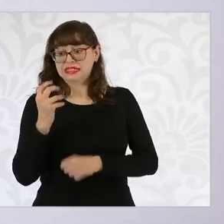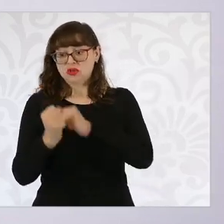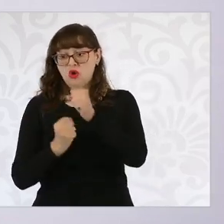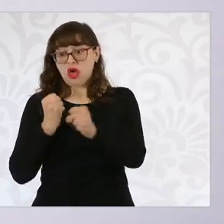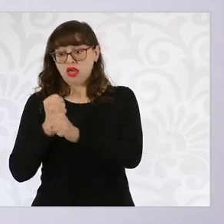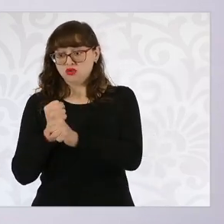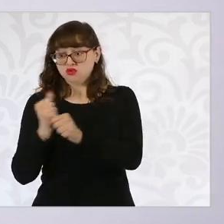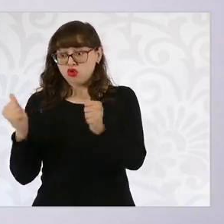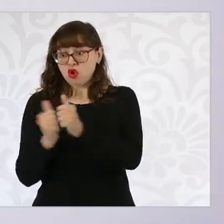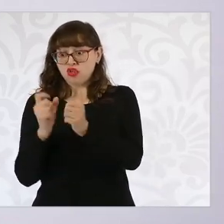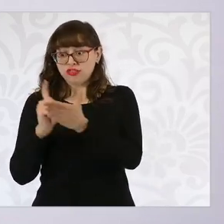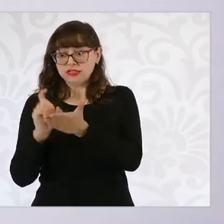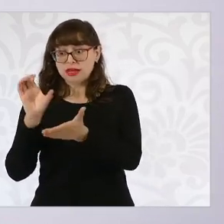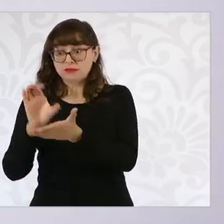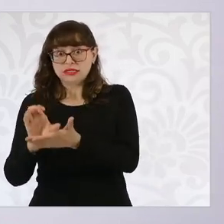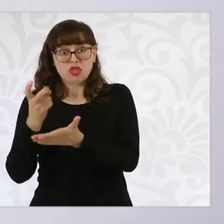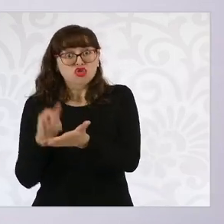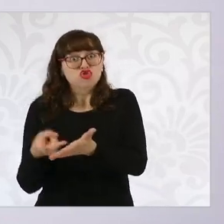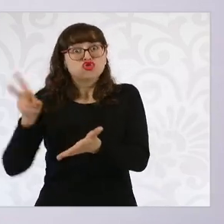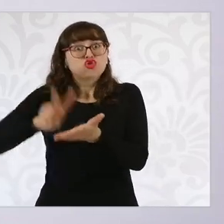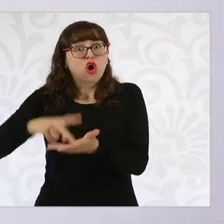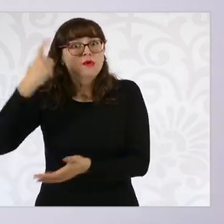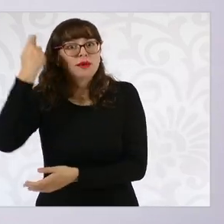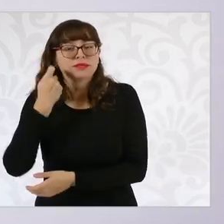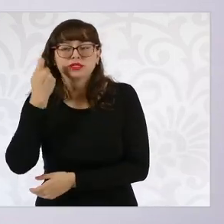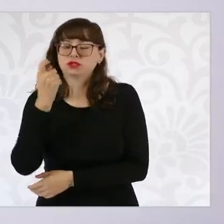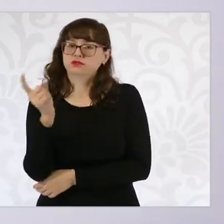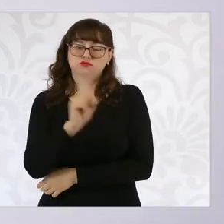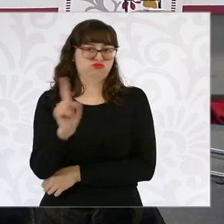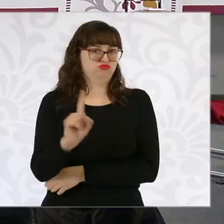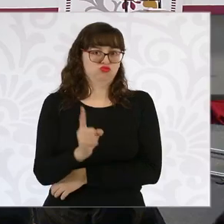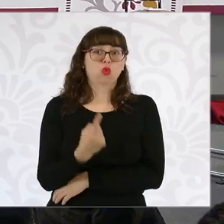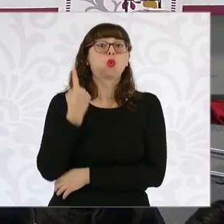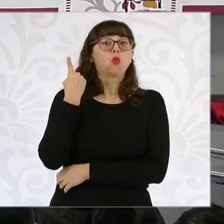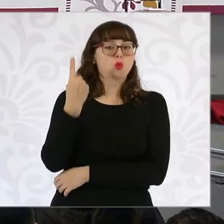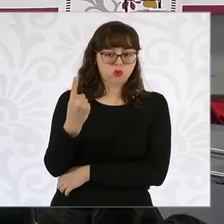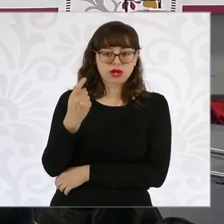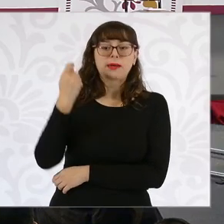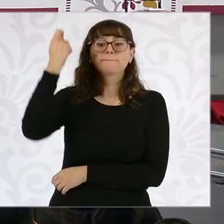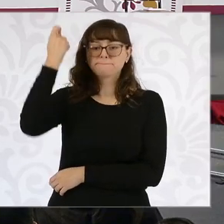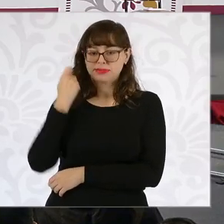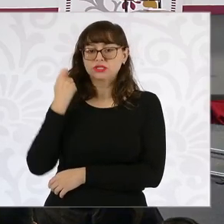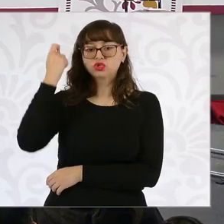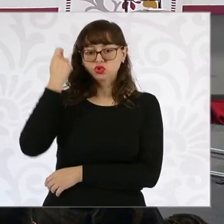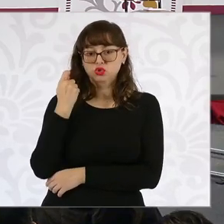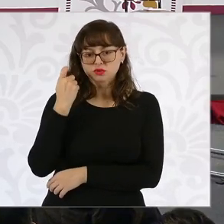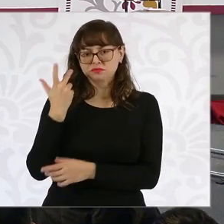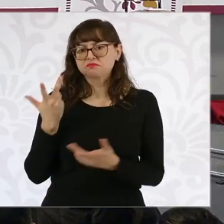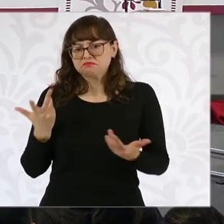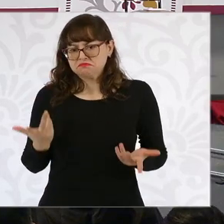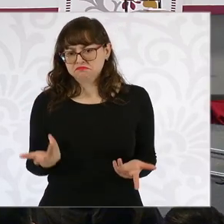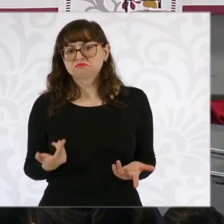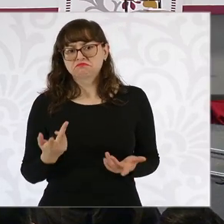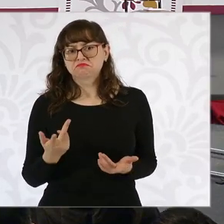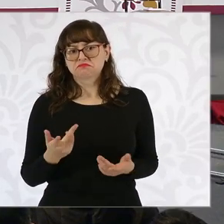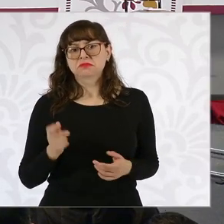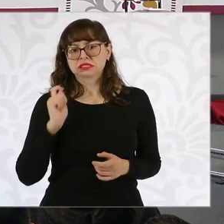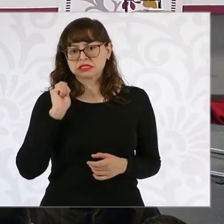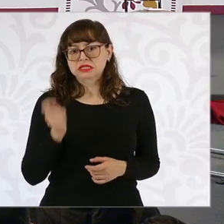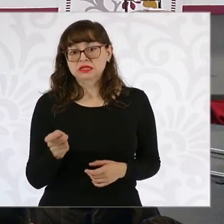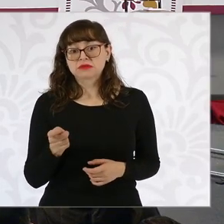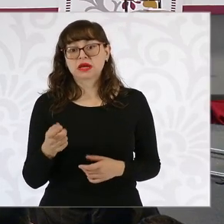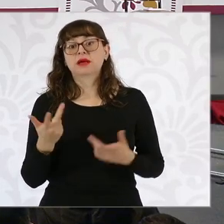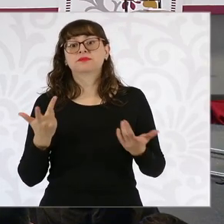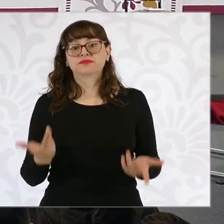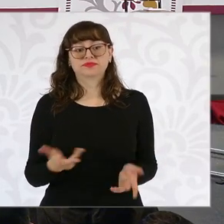discapacidad, es en el rango de la edad y evidentemente pues les conviene a ellos en medida que el monto de